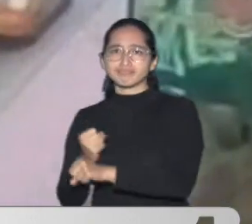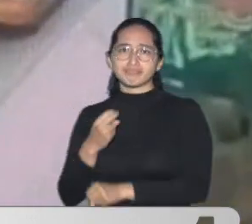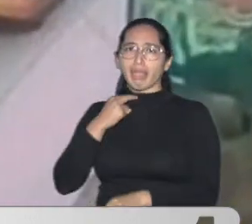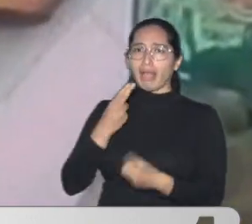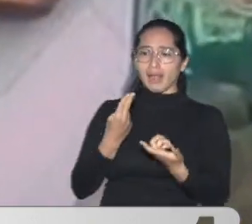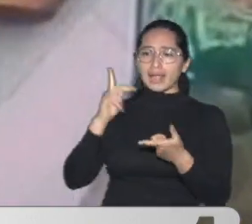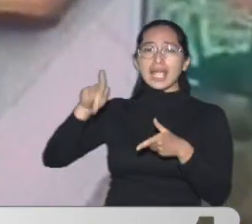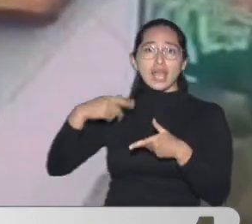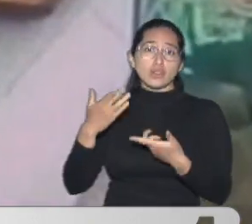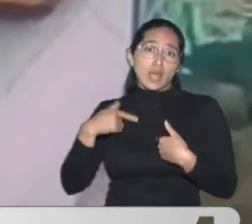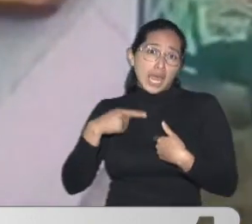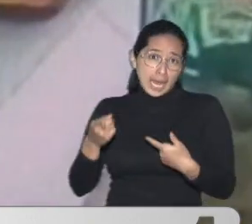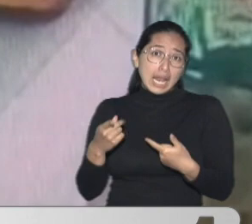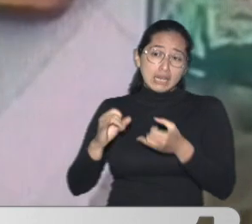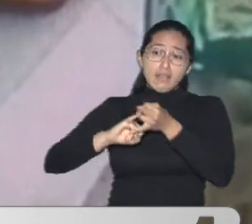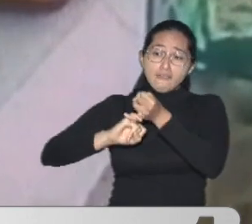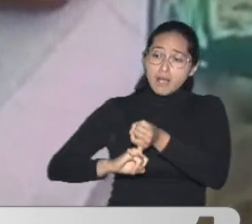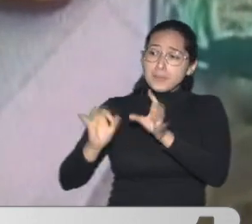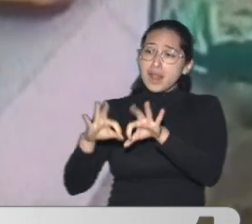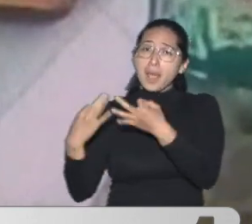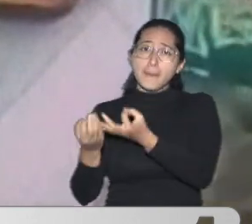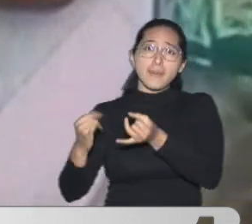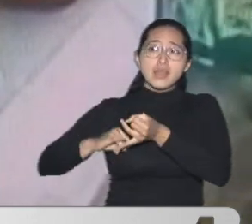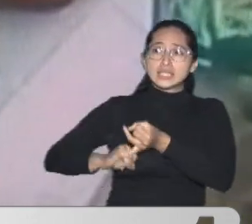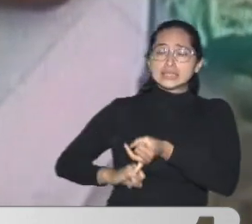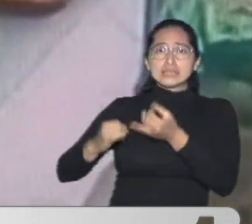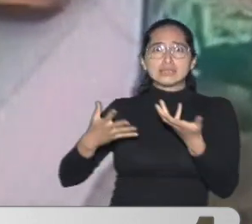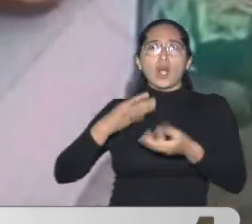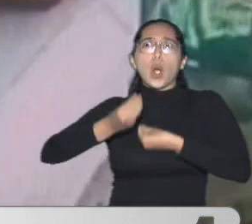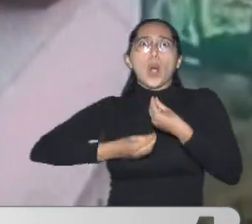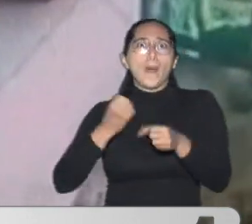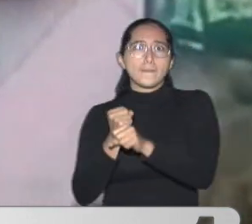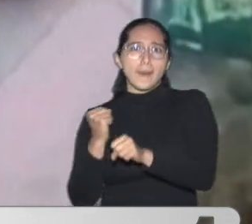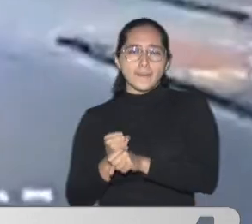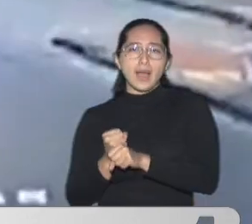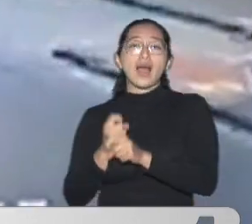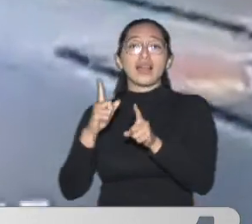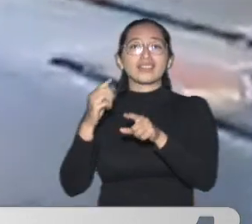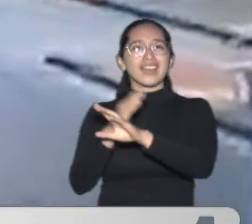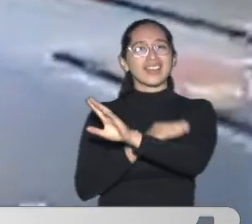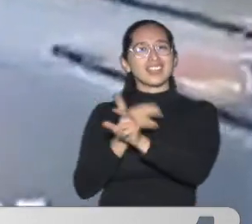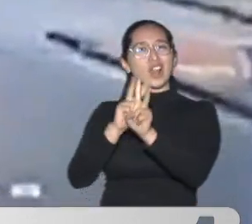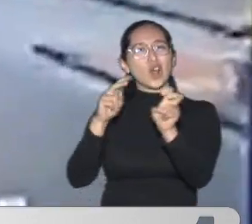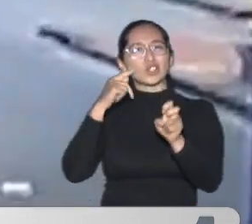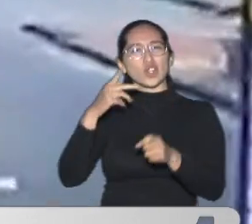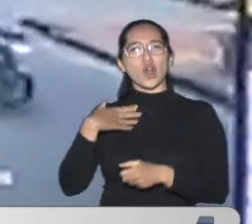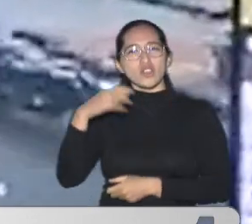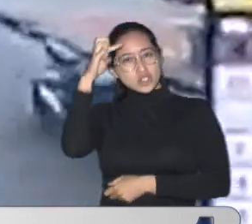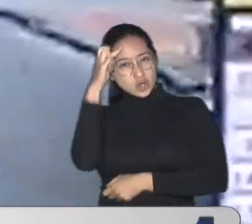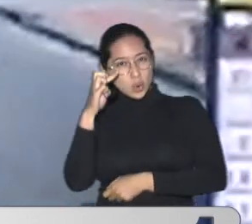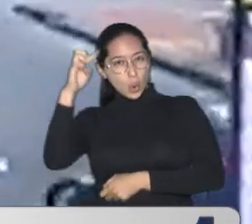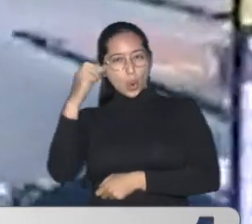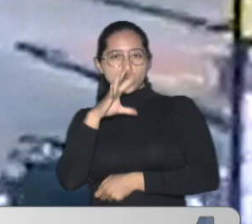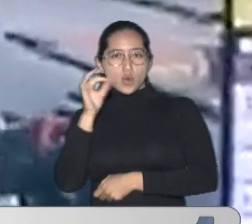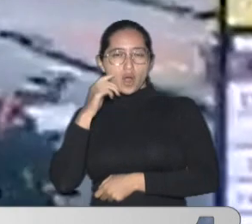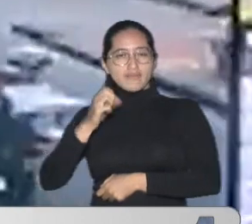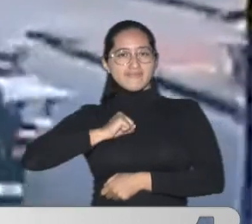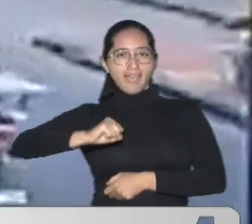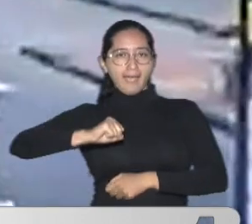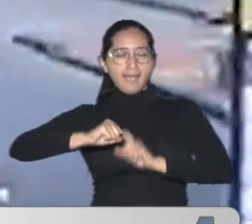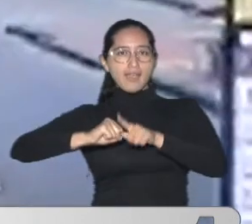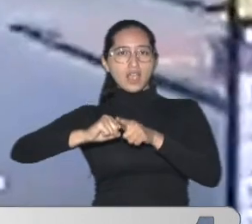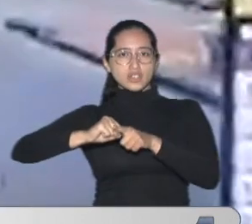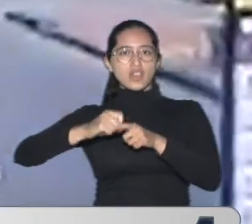su familia Esto fue lo que dijo el experto en derecho penal Ricardo Burgos Sobre esta clase de delitos que se han venido